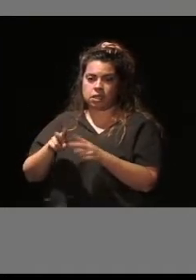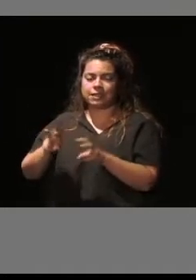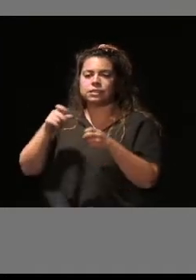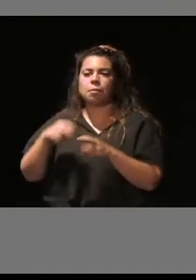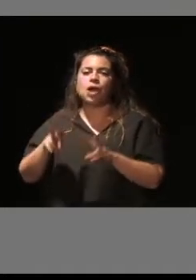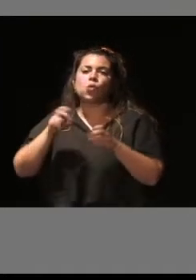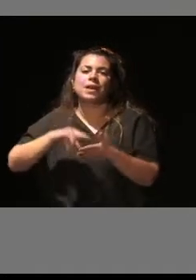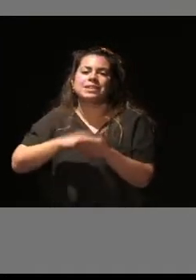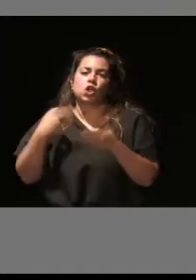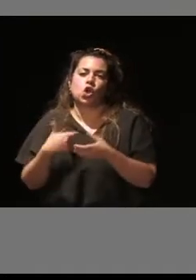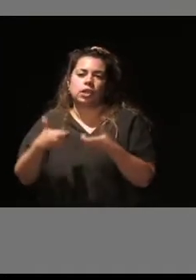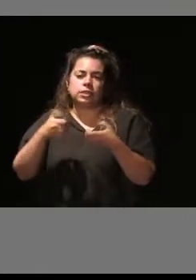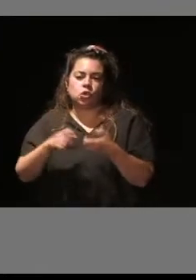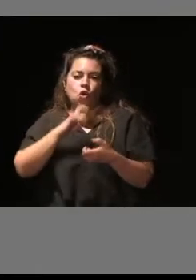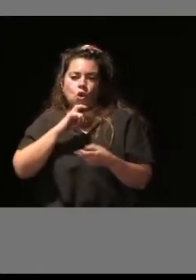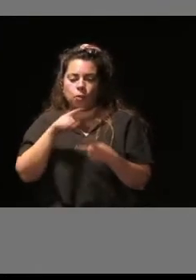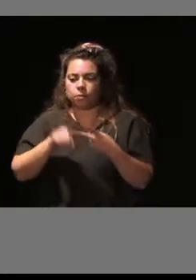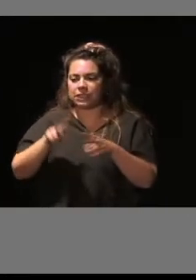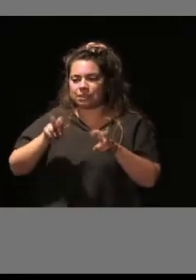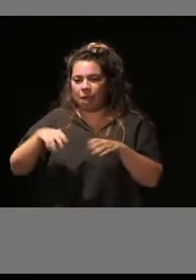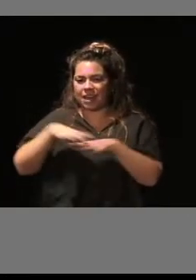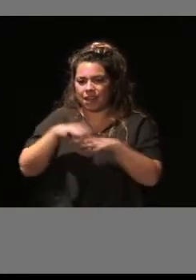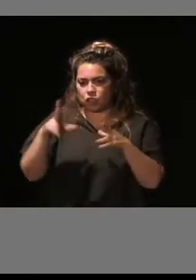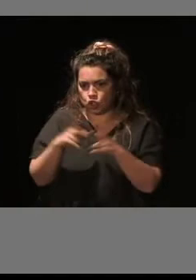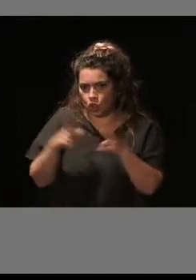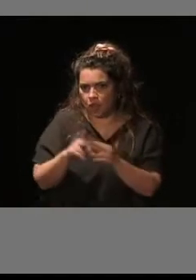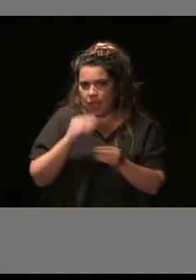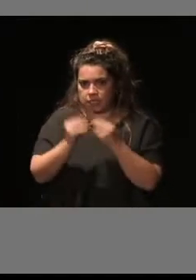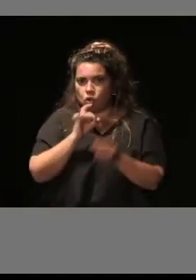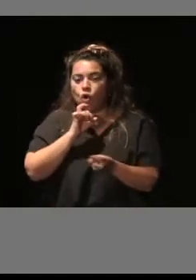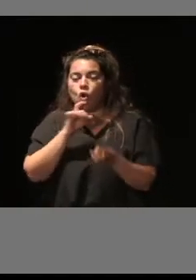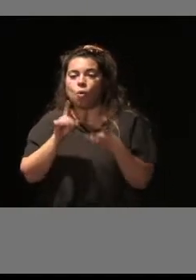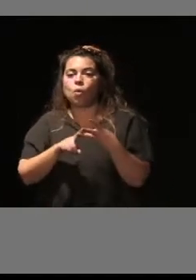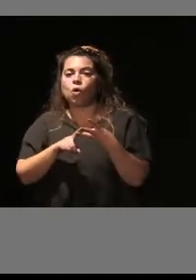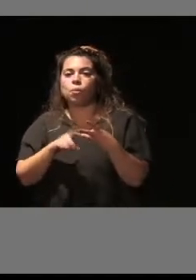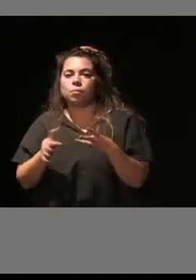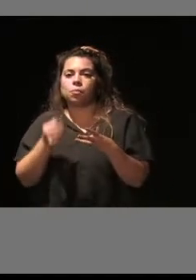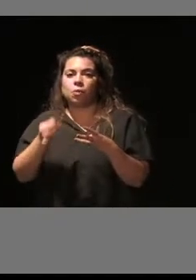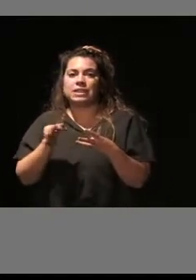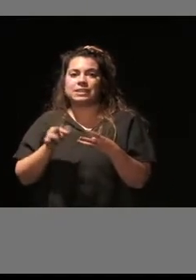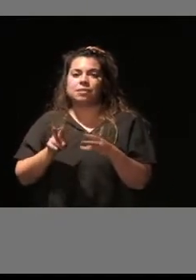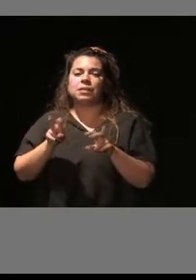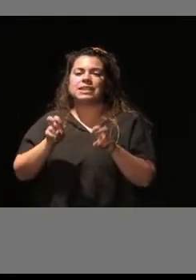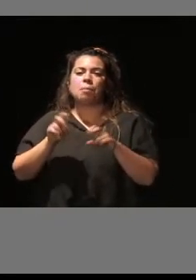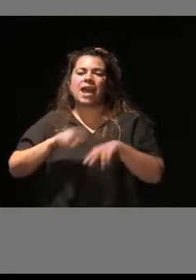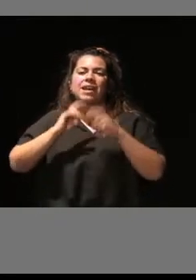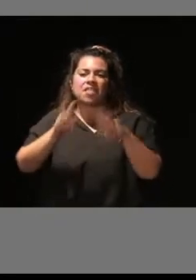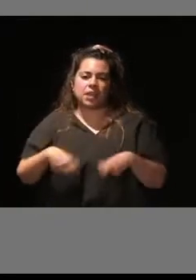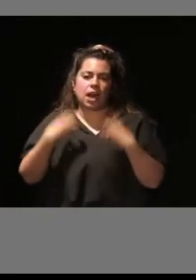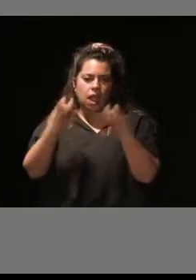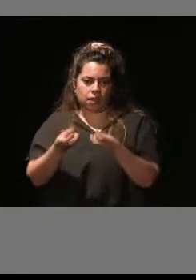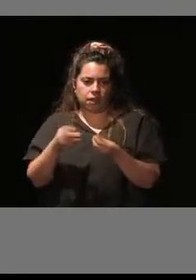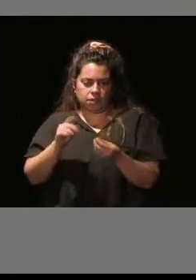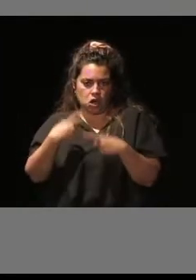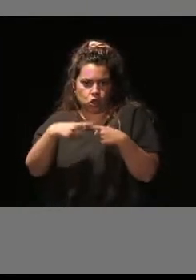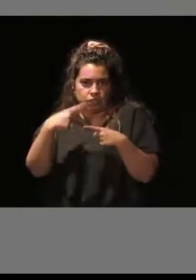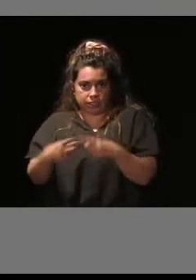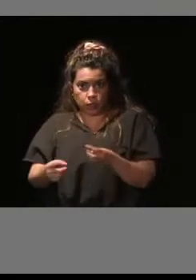tecnologías y de las redes sociales, la minimización, así como el reciclaje de los residuos, el consumo